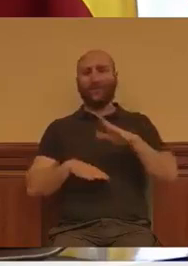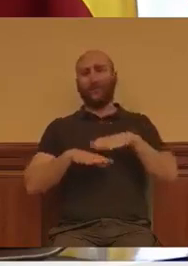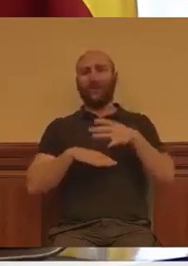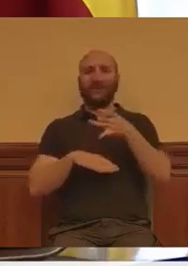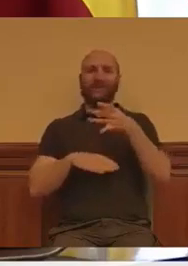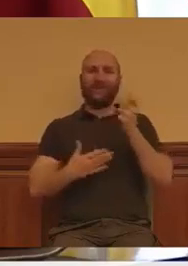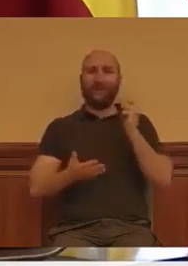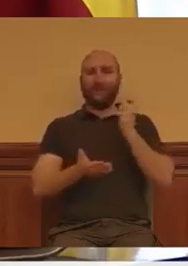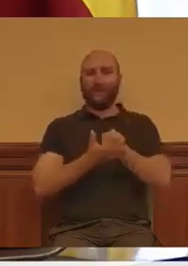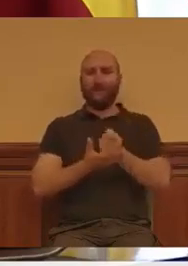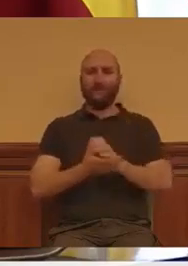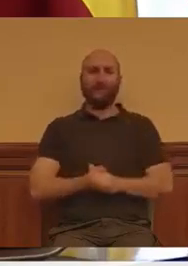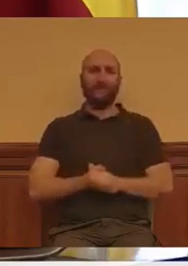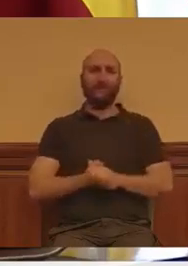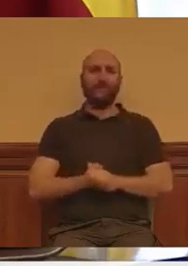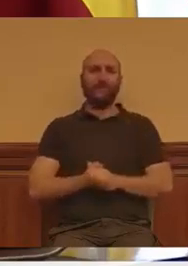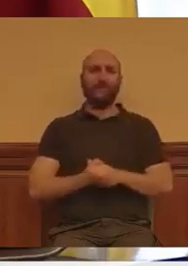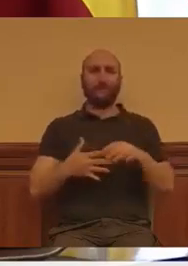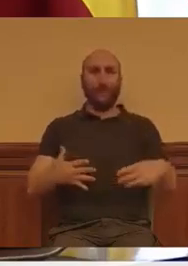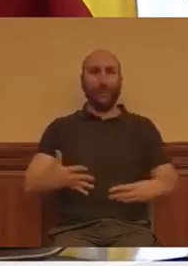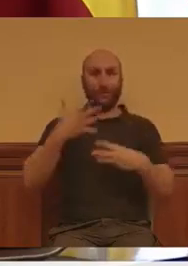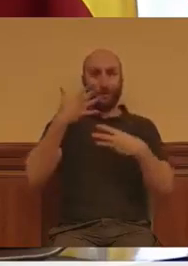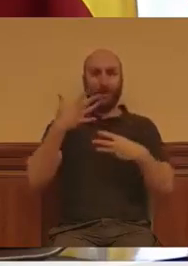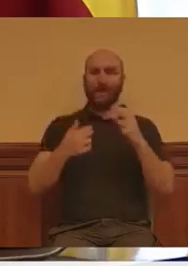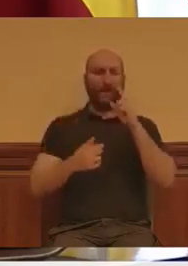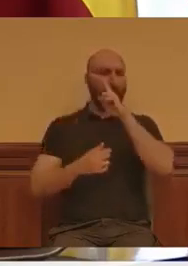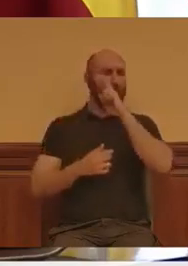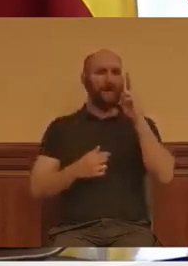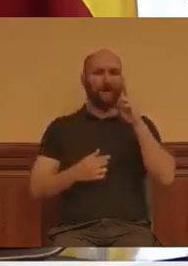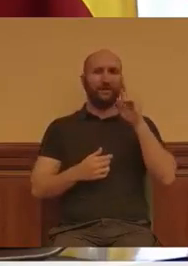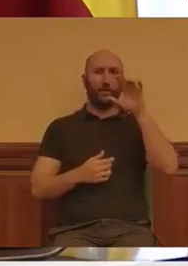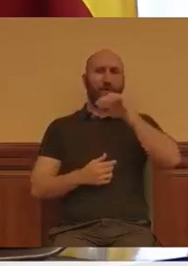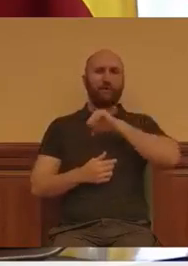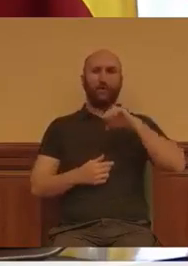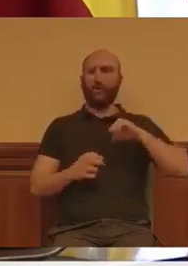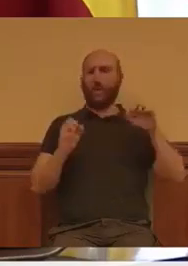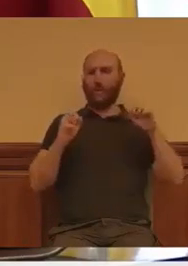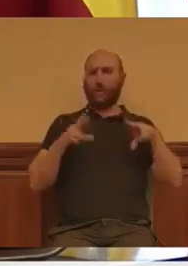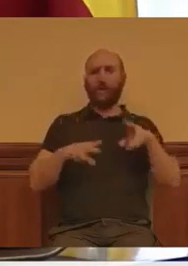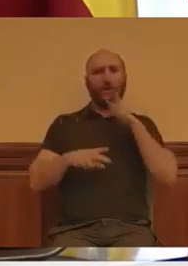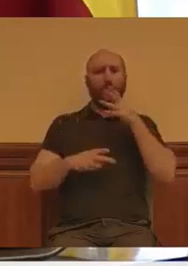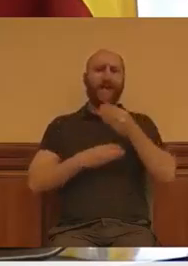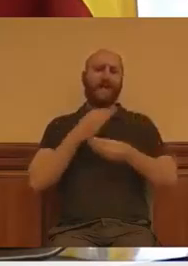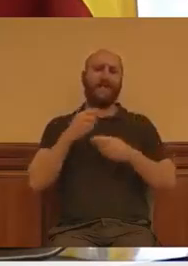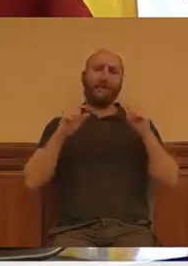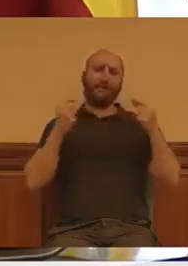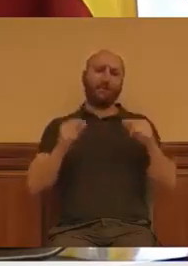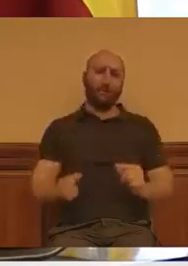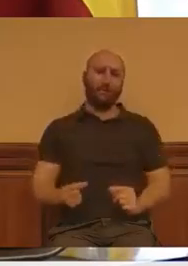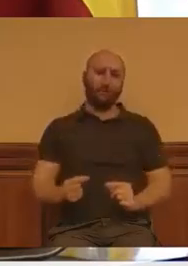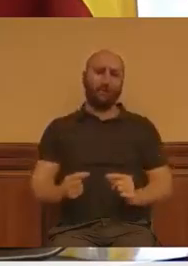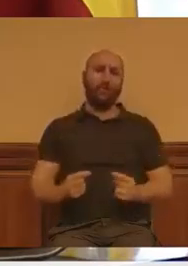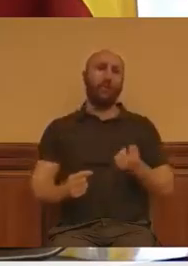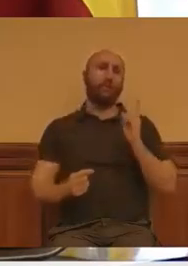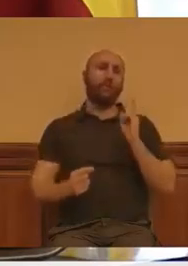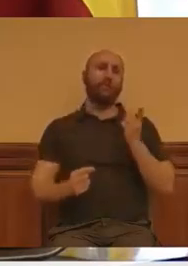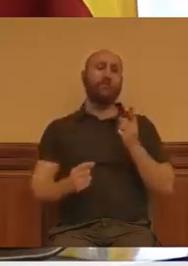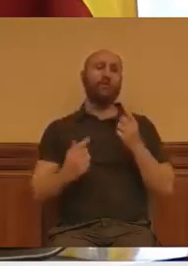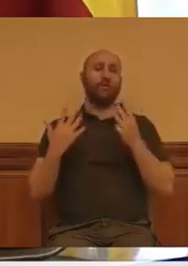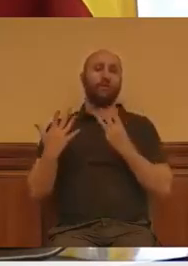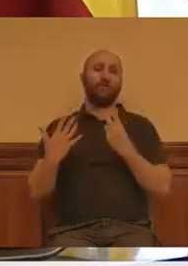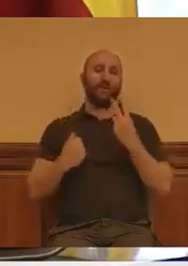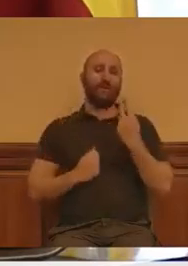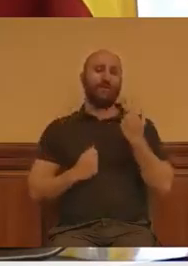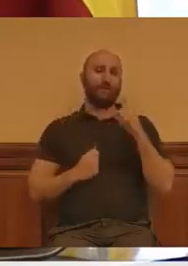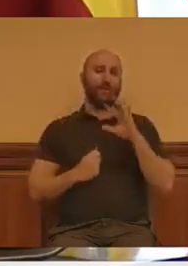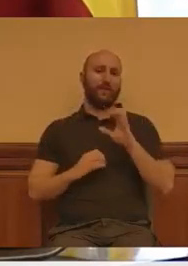Madrid es la octava peor comunidad autónoma en ejecución presupuestaria. Tan solo ejecuta el 82,5